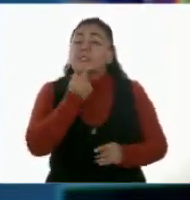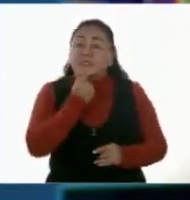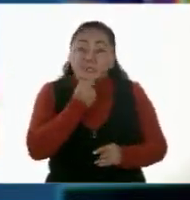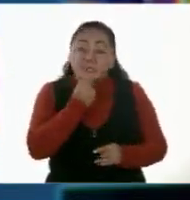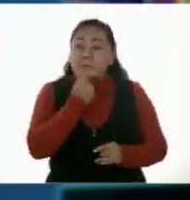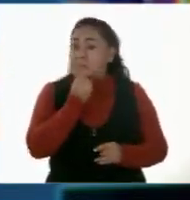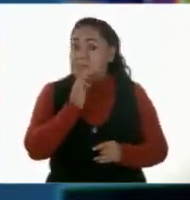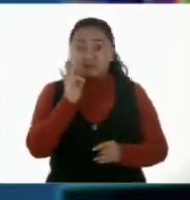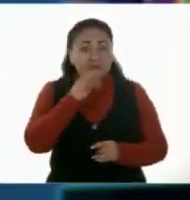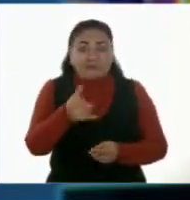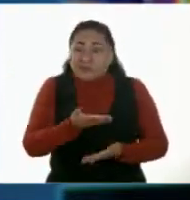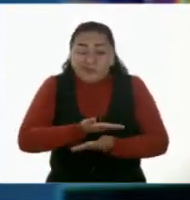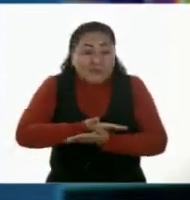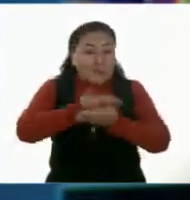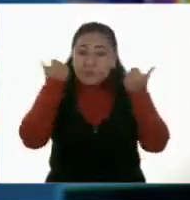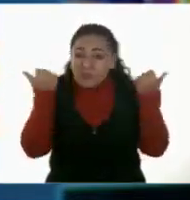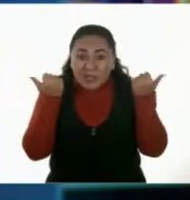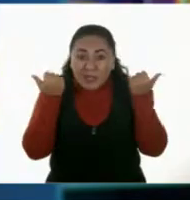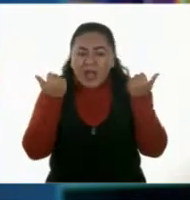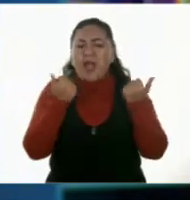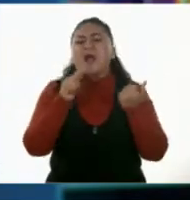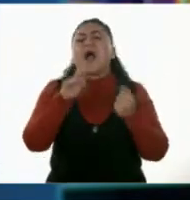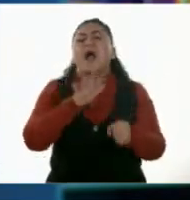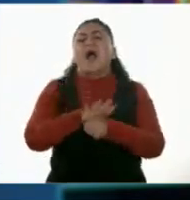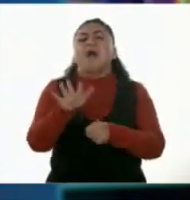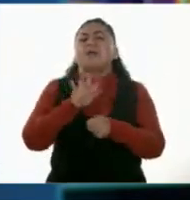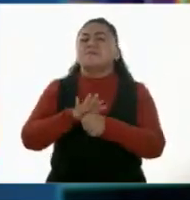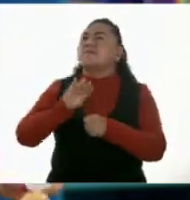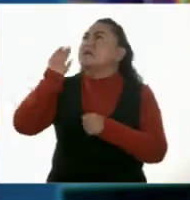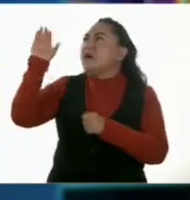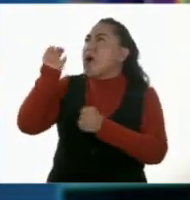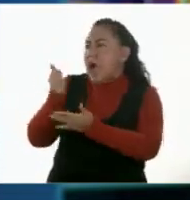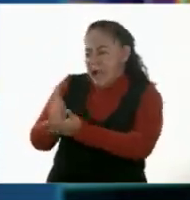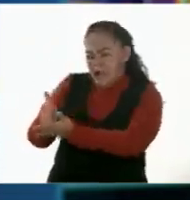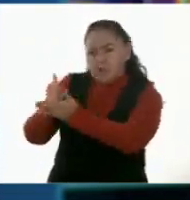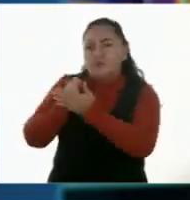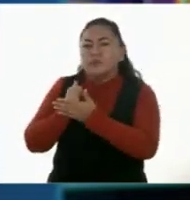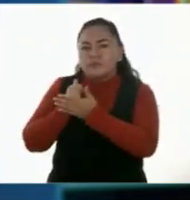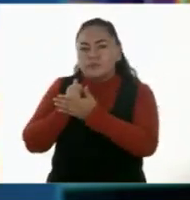Si no sabes cómo hacerlo, pida ayuda en casa.